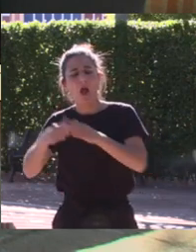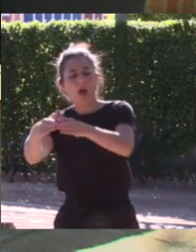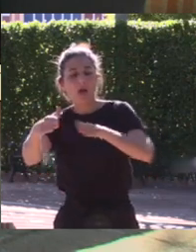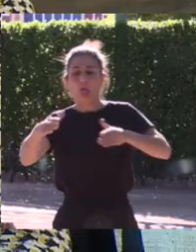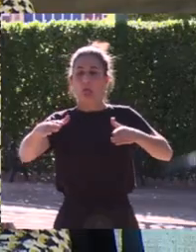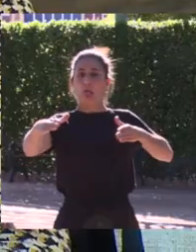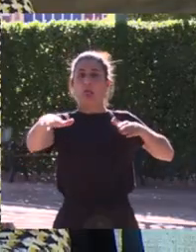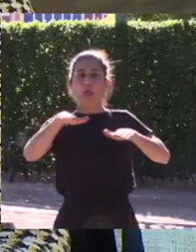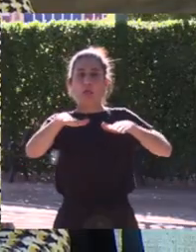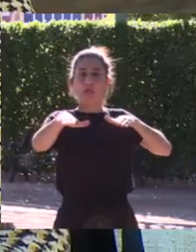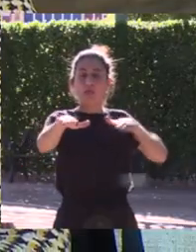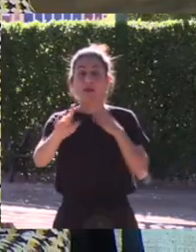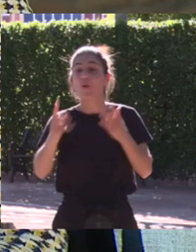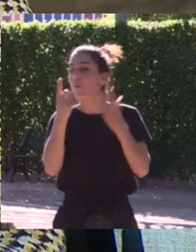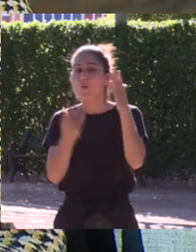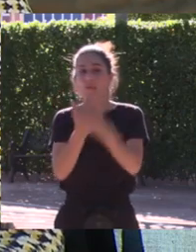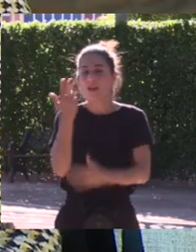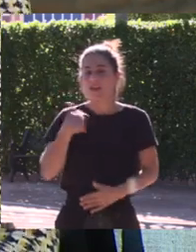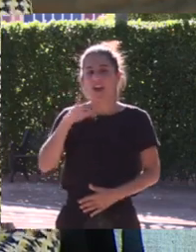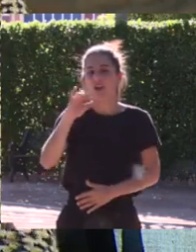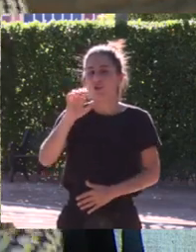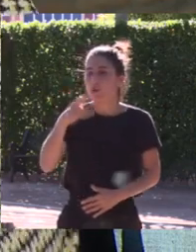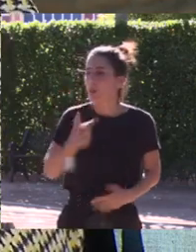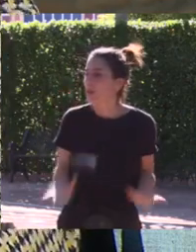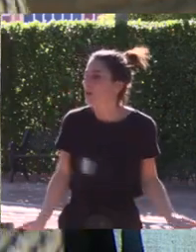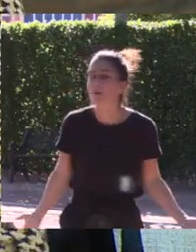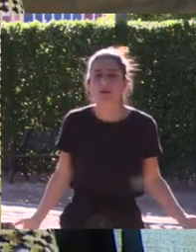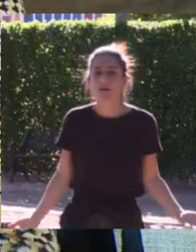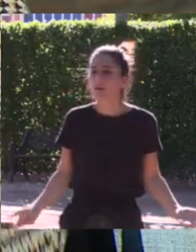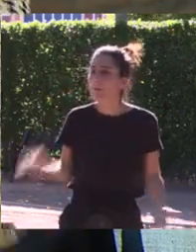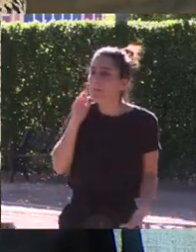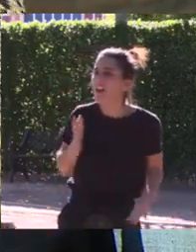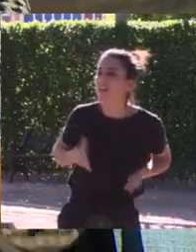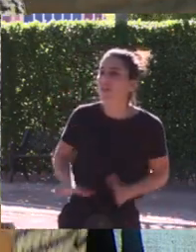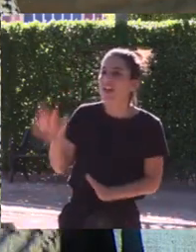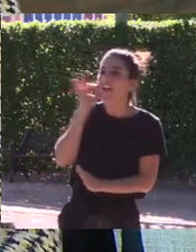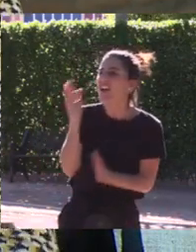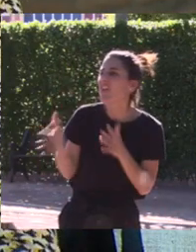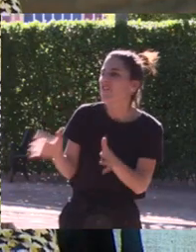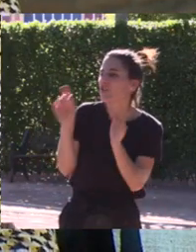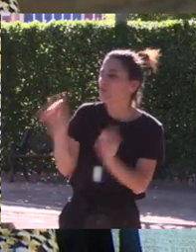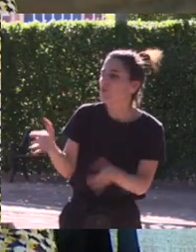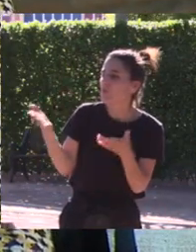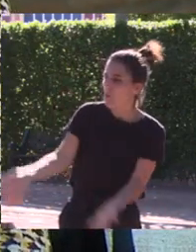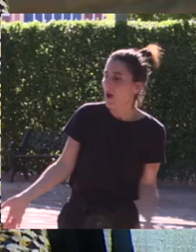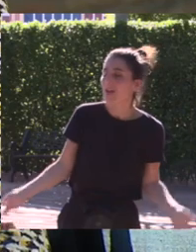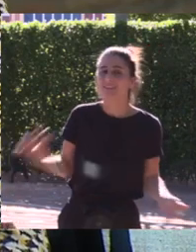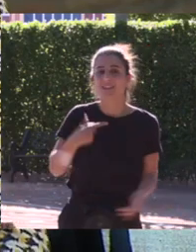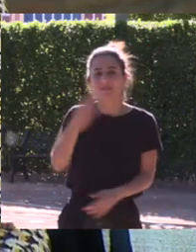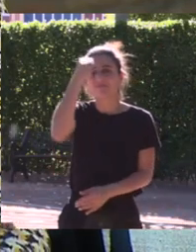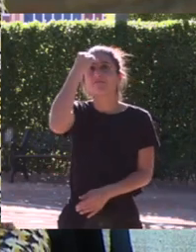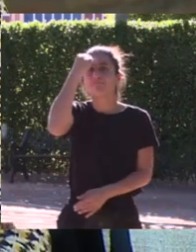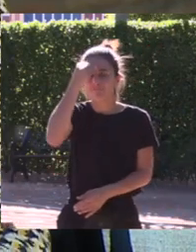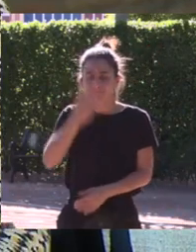y un día Jordi desesperado me dijo es que pareces la hija del viento y ya me quedé con esto de la hija del viento